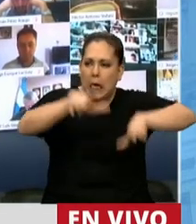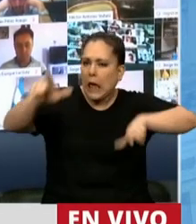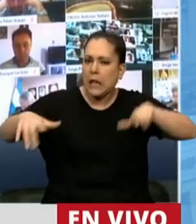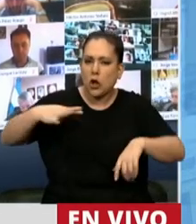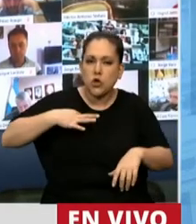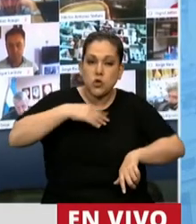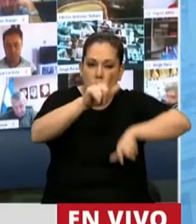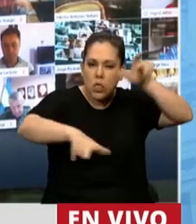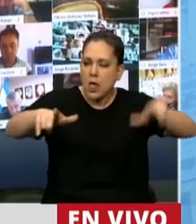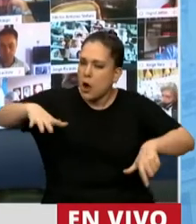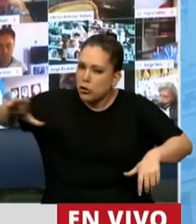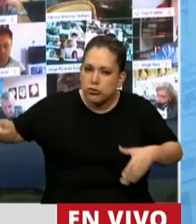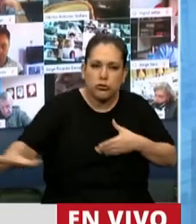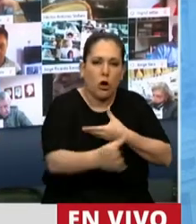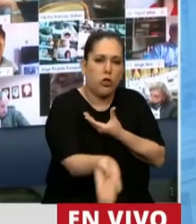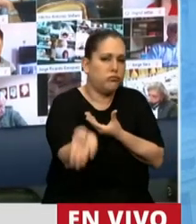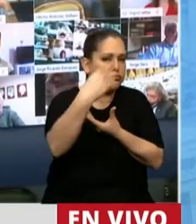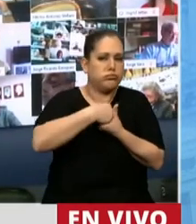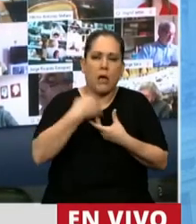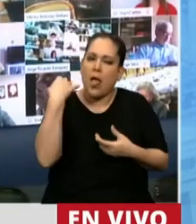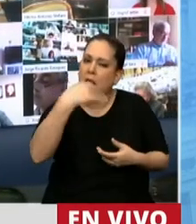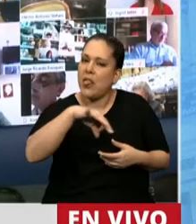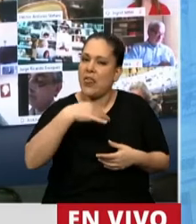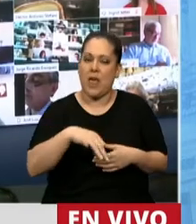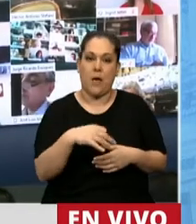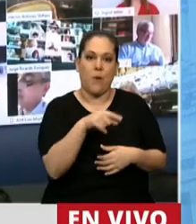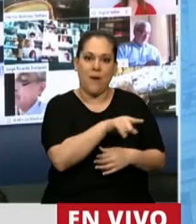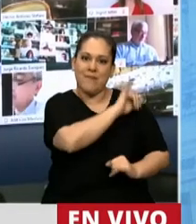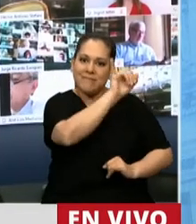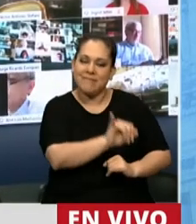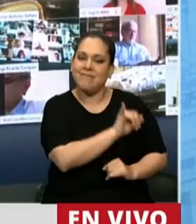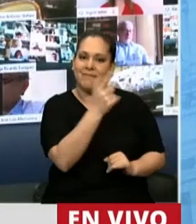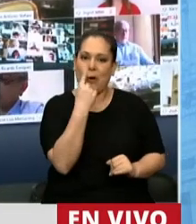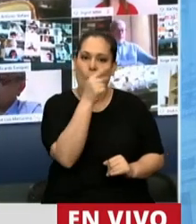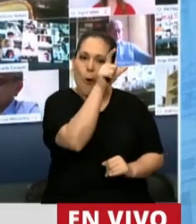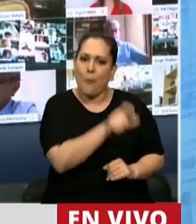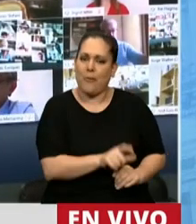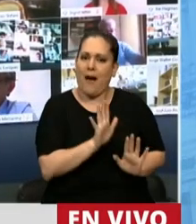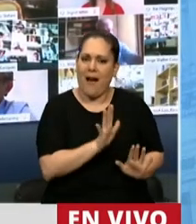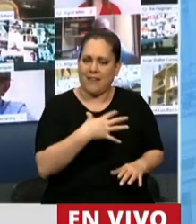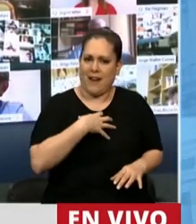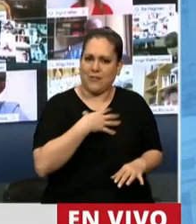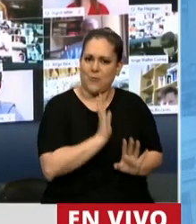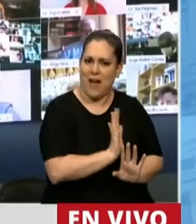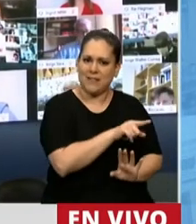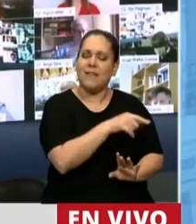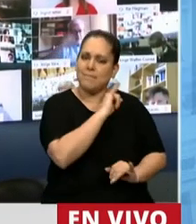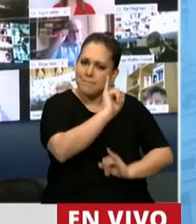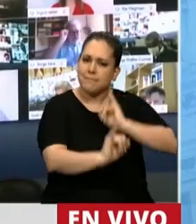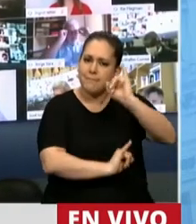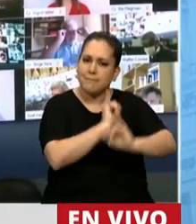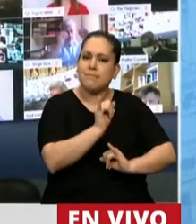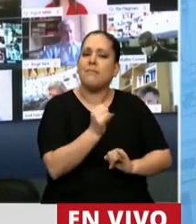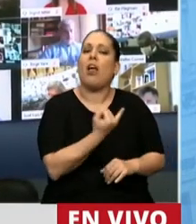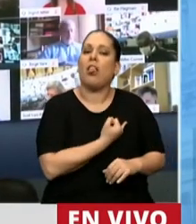ciudadanía. Él vino a traer ese patrimonio político que tanto lo caracterizó, lo vino a traer al